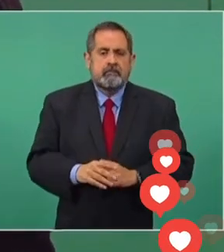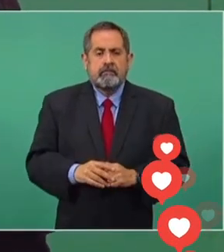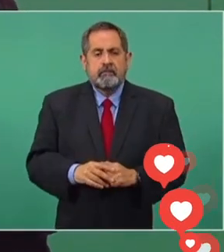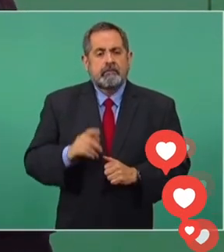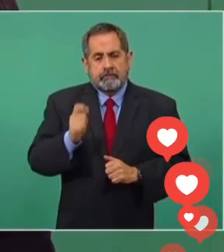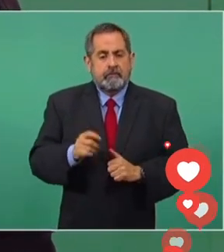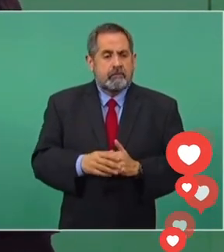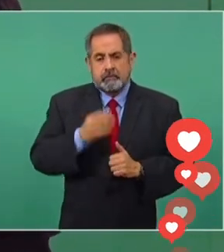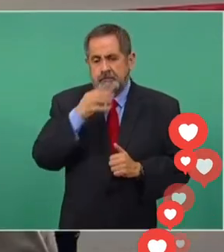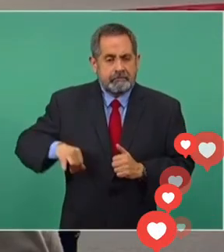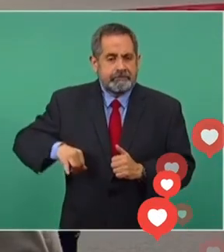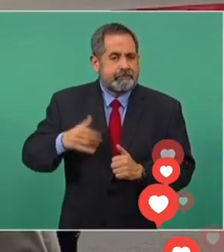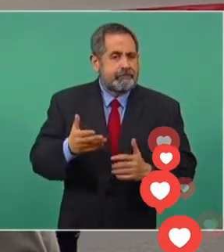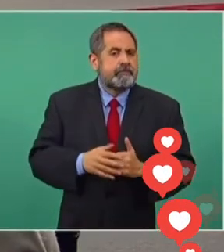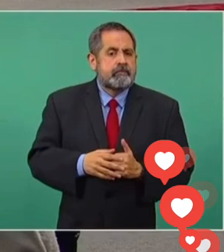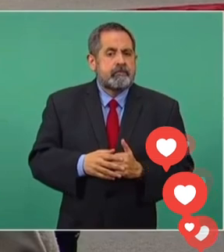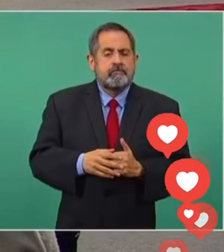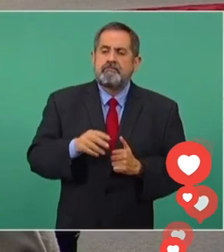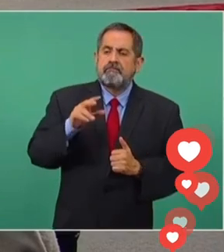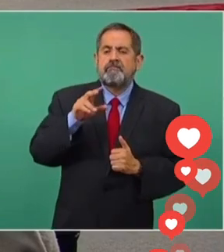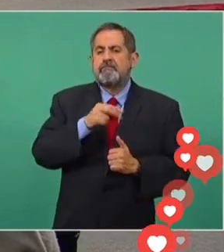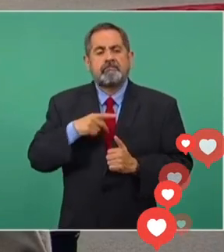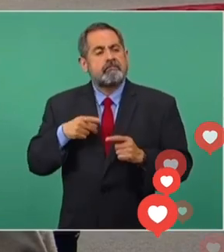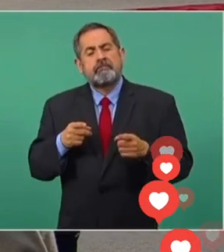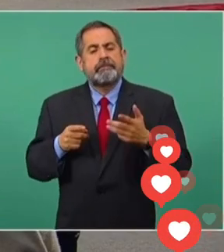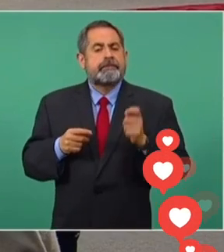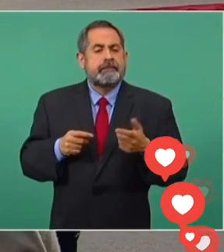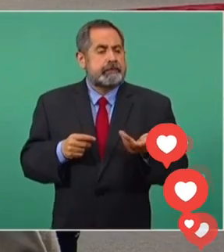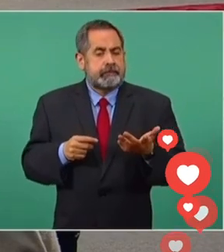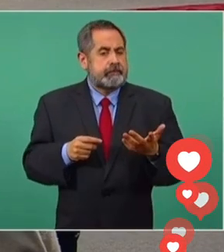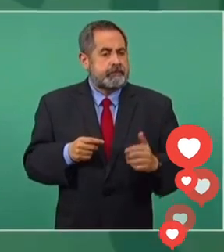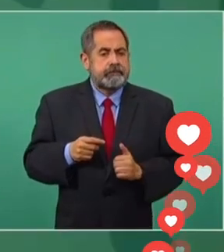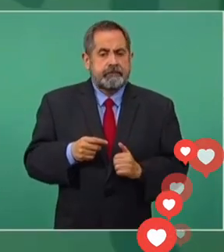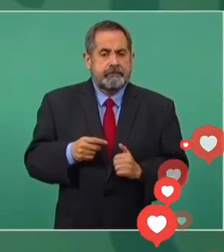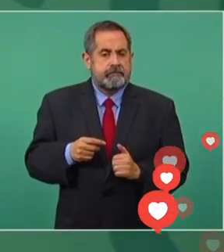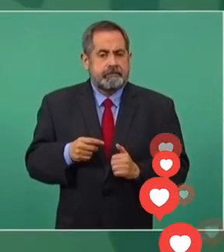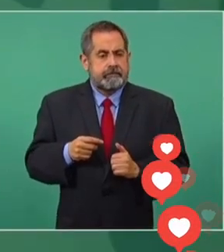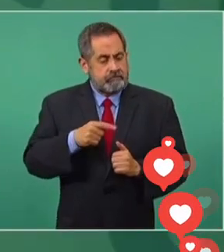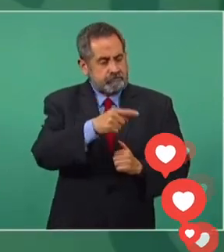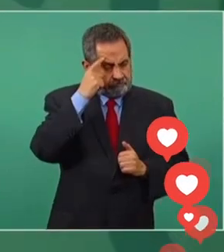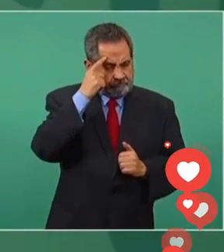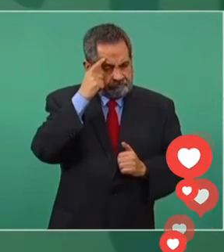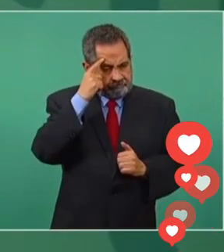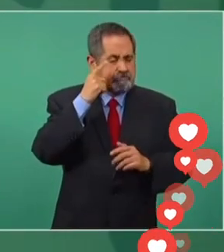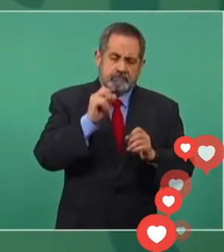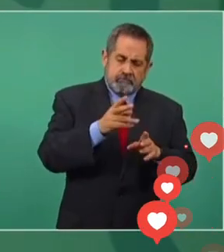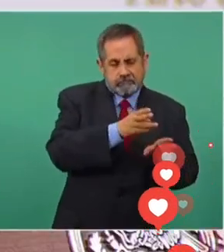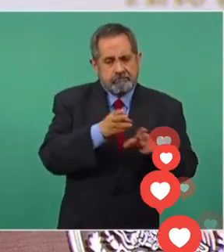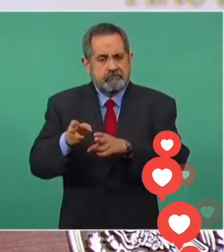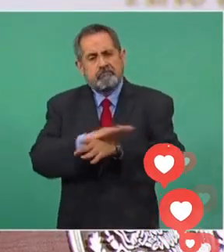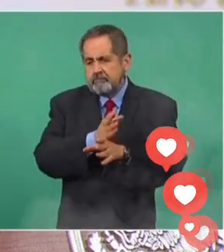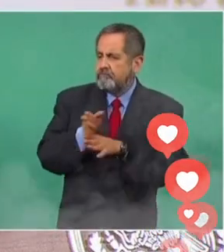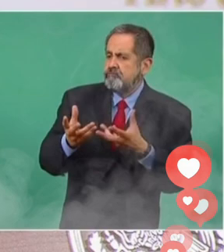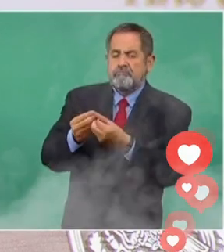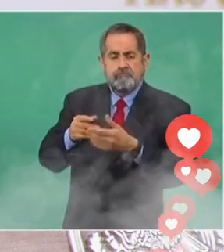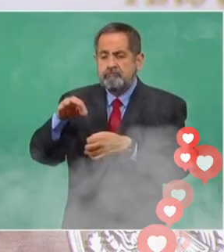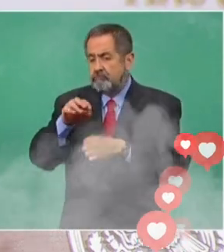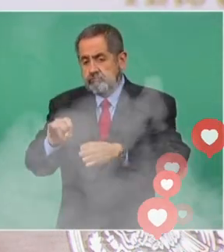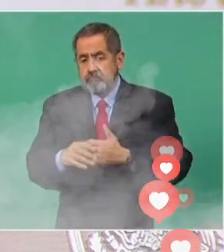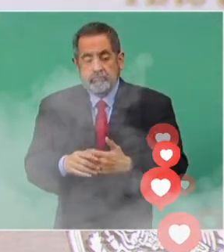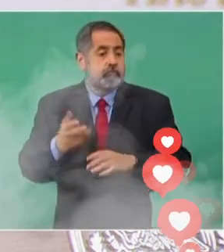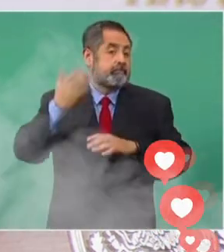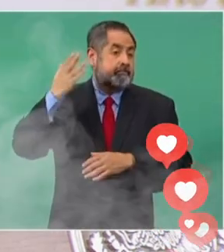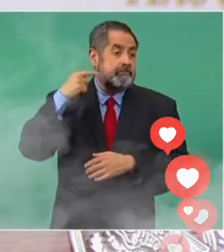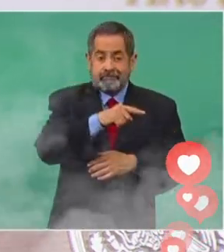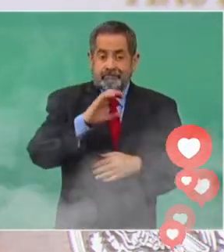Entonces, sí es interesante. Entonces, no descartemos el que ellos se corran porque se los